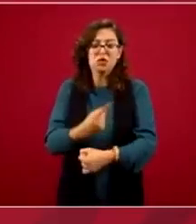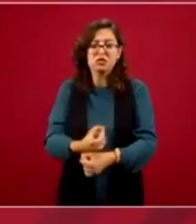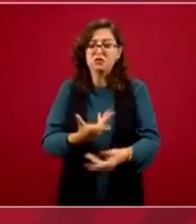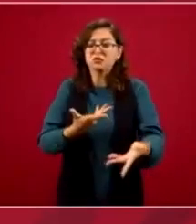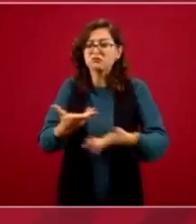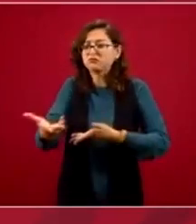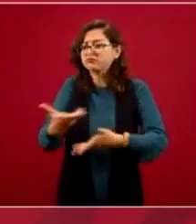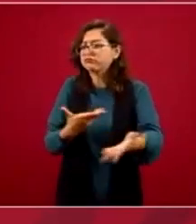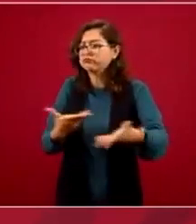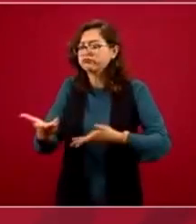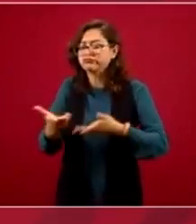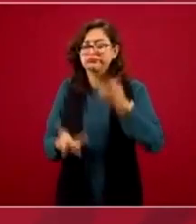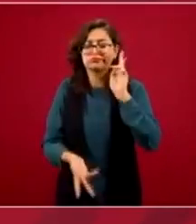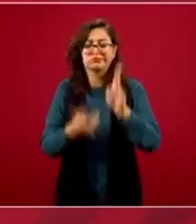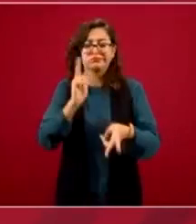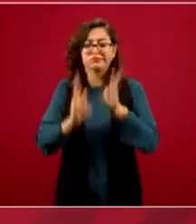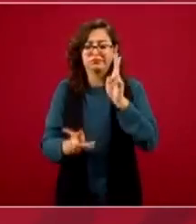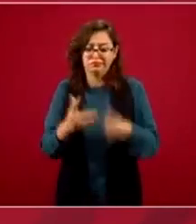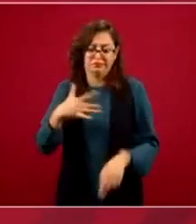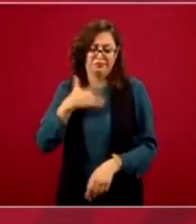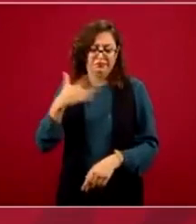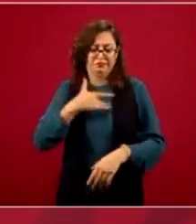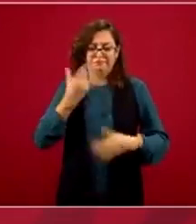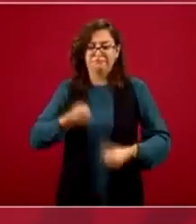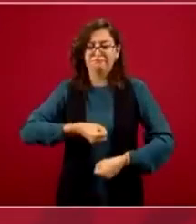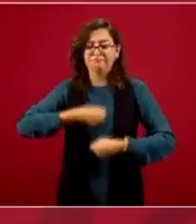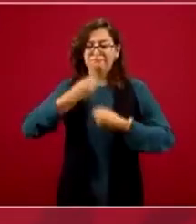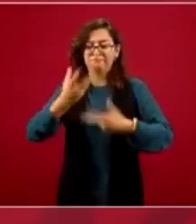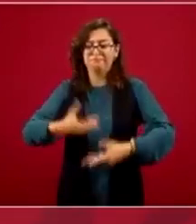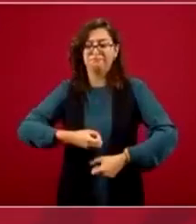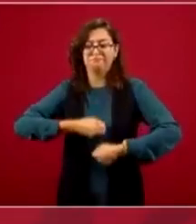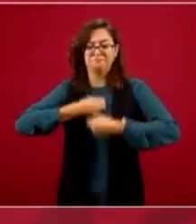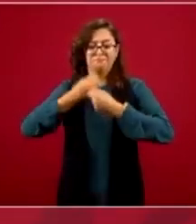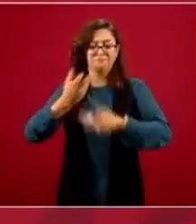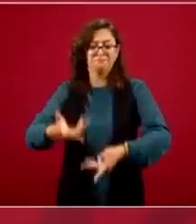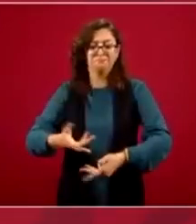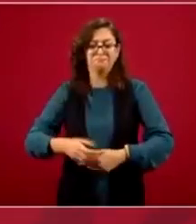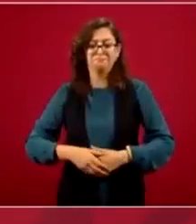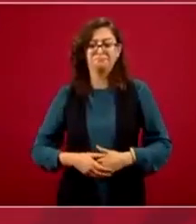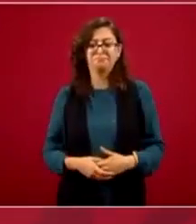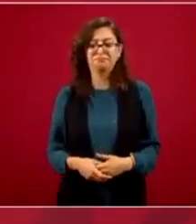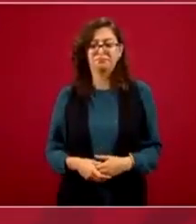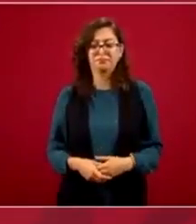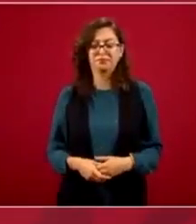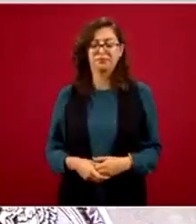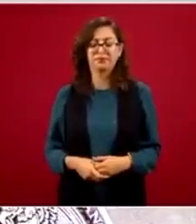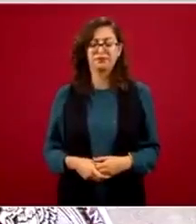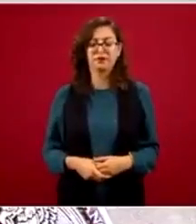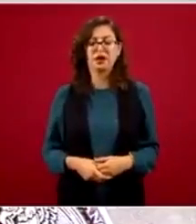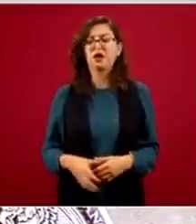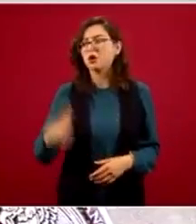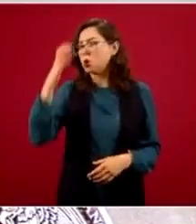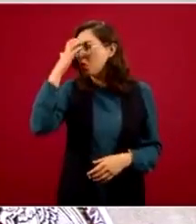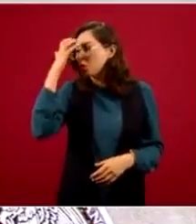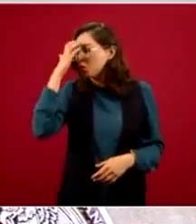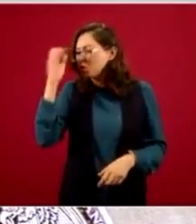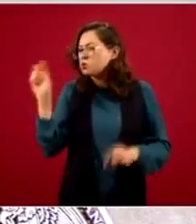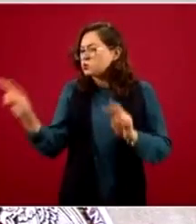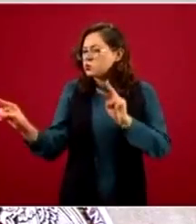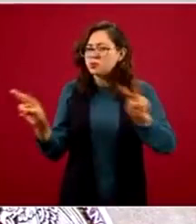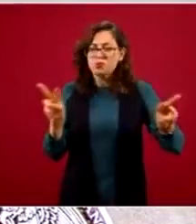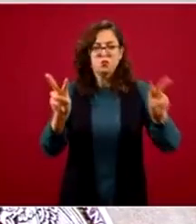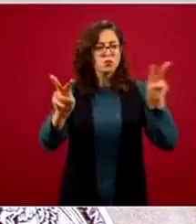decirles lo que siento, lo que conozco, lo que es mi